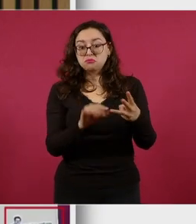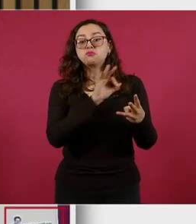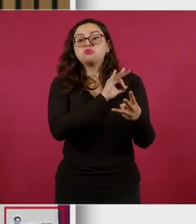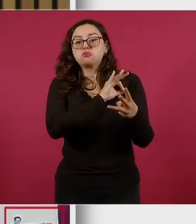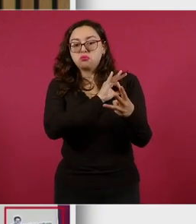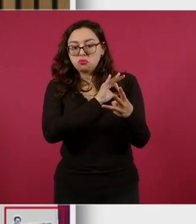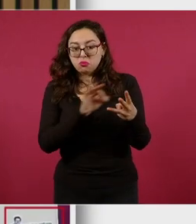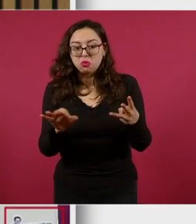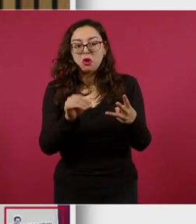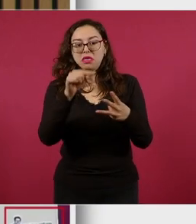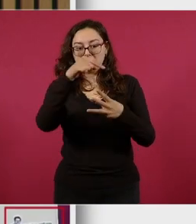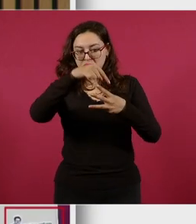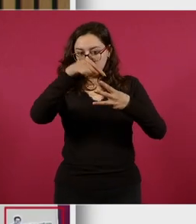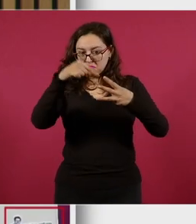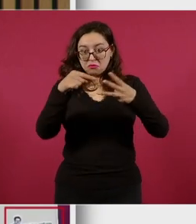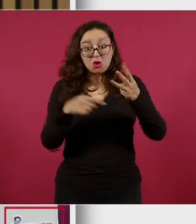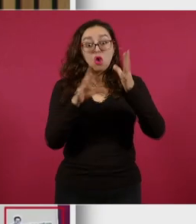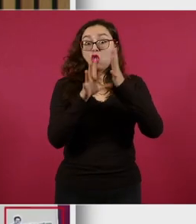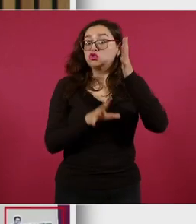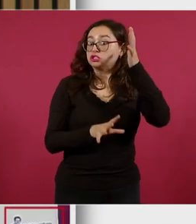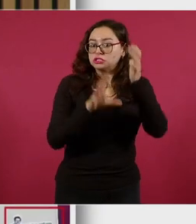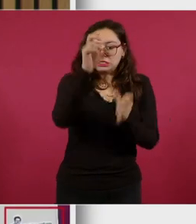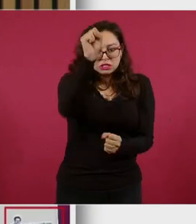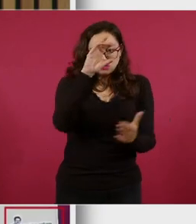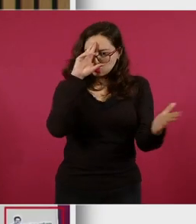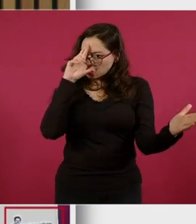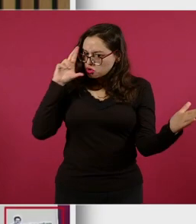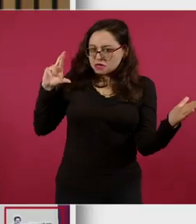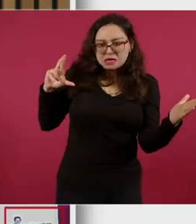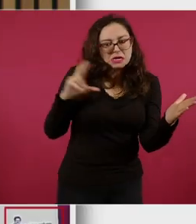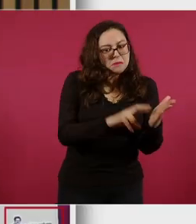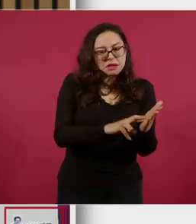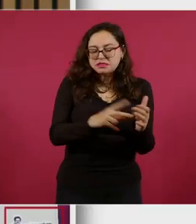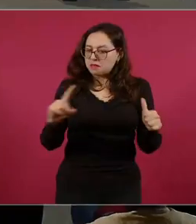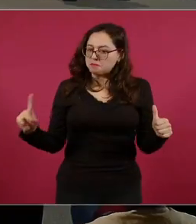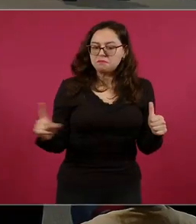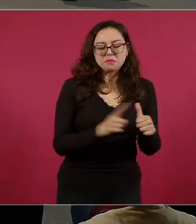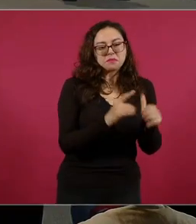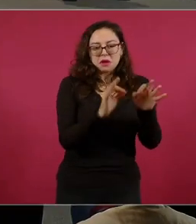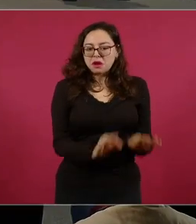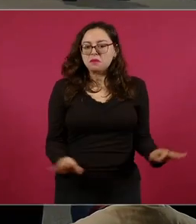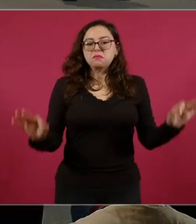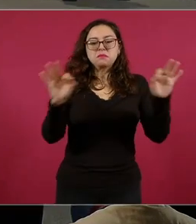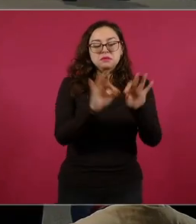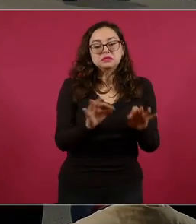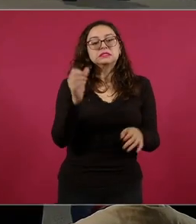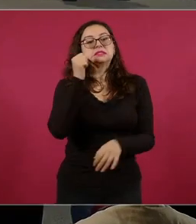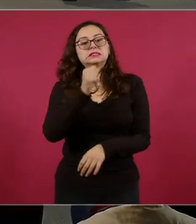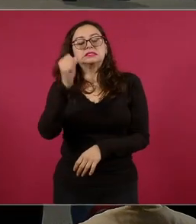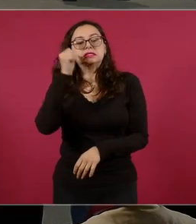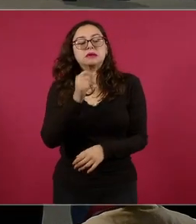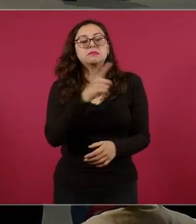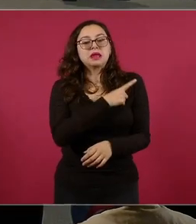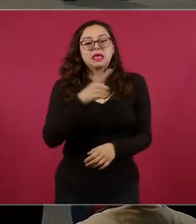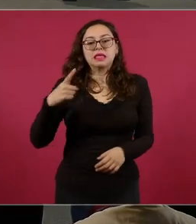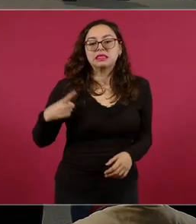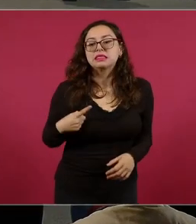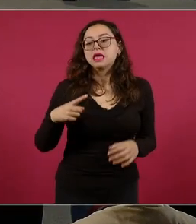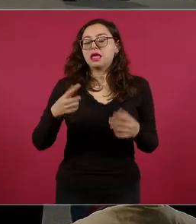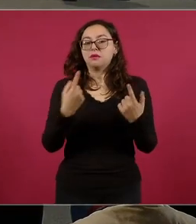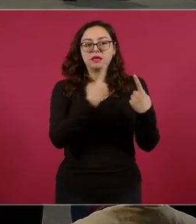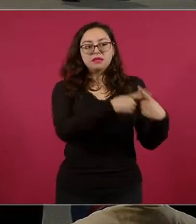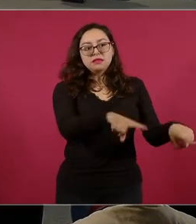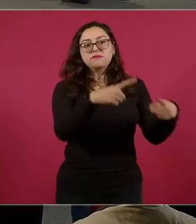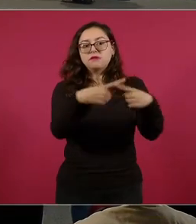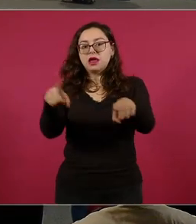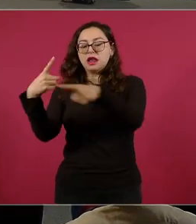posible, respetando puntualmente el marco constitucional y legal, que la representación política en la Cámara de Diputados sea, en lo posible, un espejo de la diversidad del país y de la pluralidad